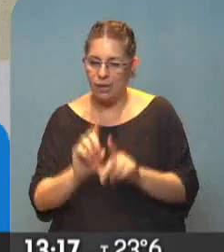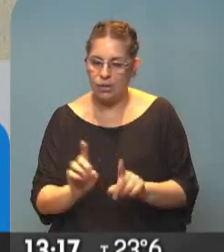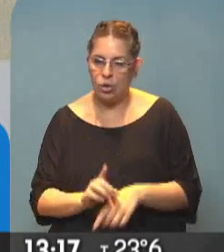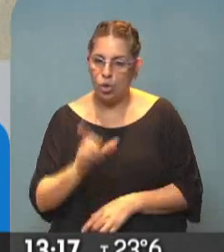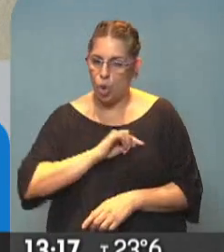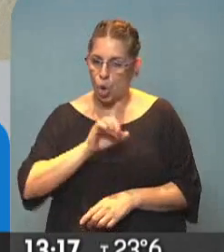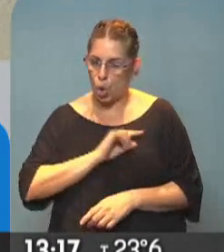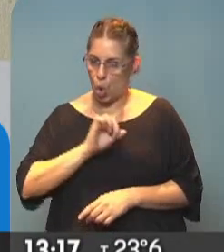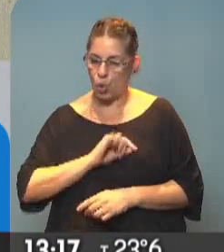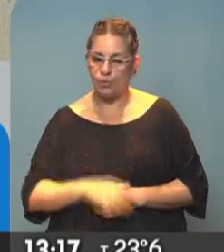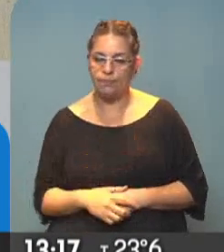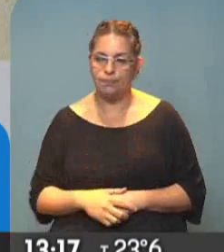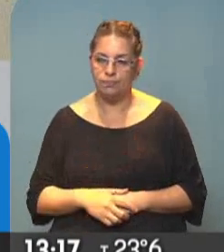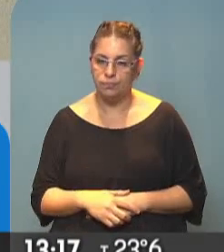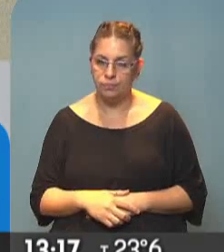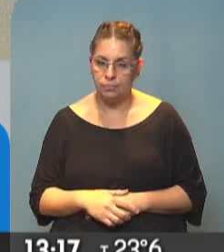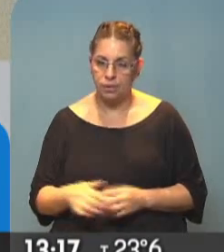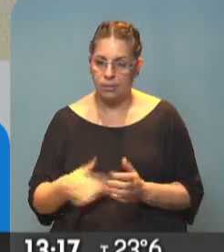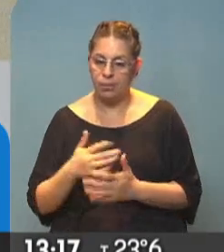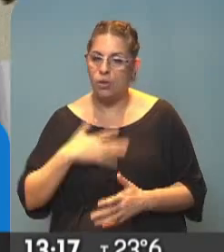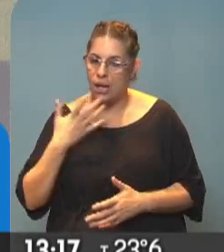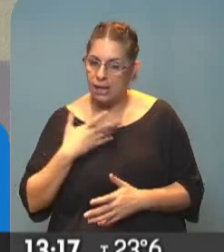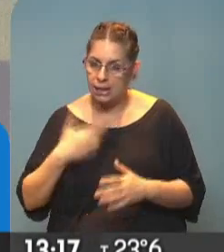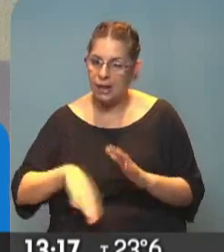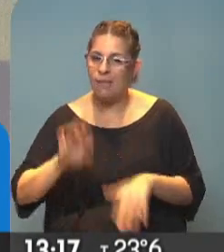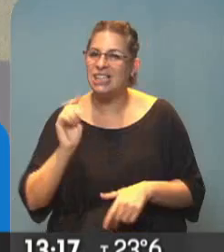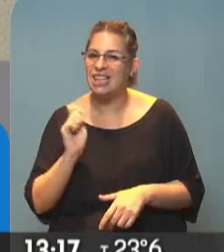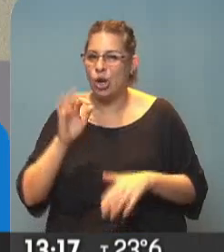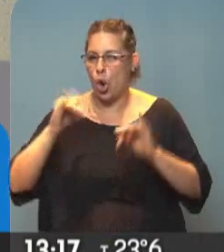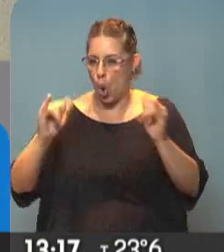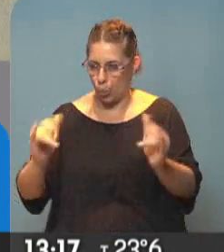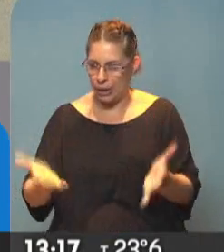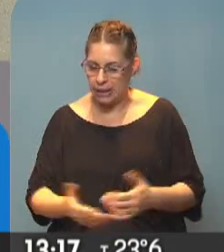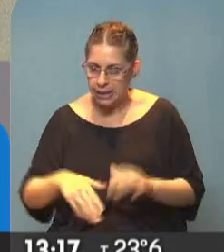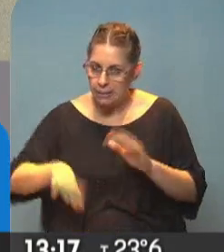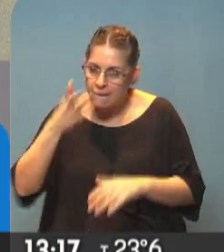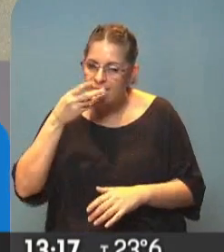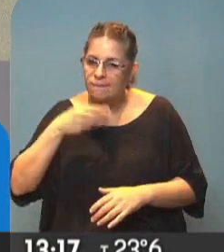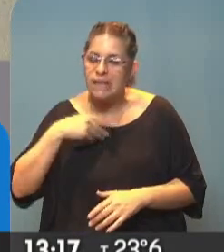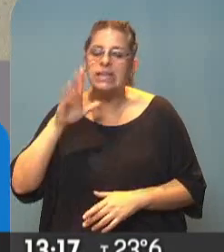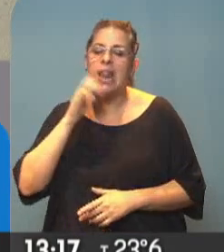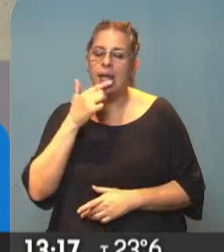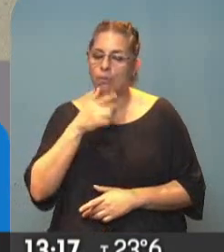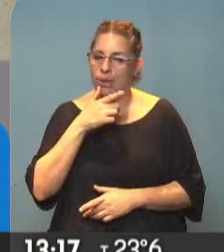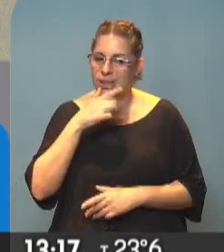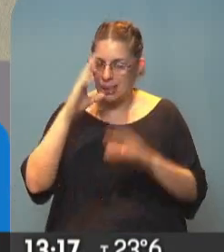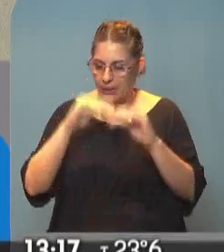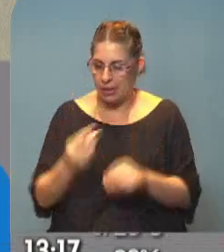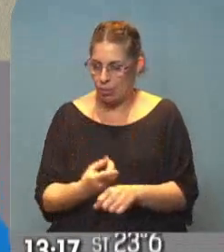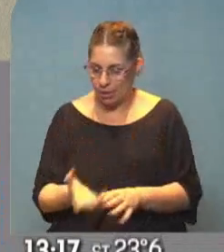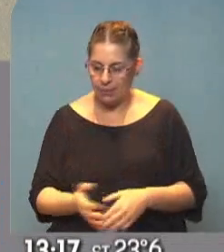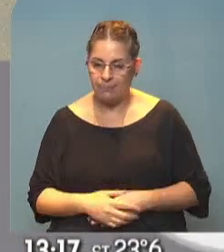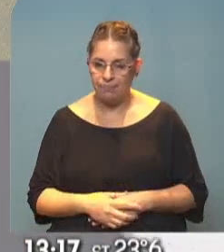seriamente dolidos. Pero la alegría, sobre todo de los más chicos, sobre todo del hincha de Lanús, me parece que no se apaga con nada.